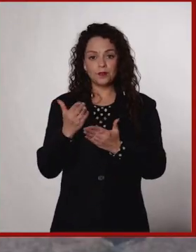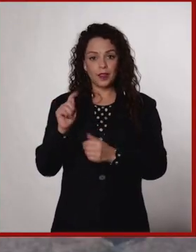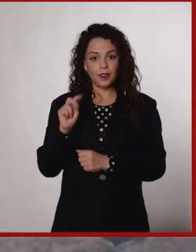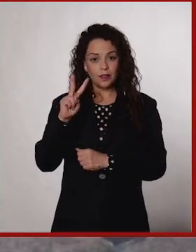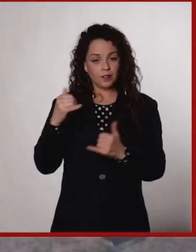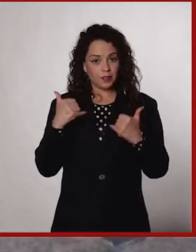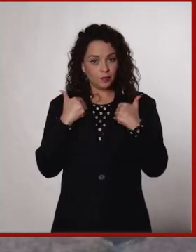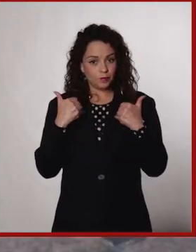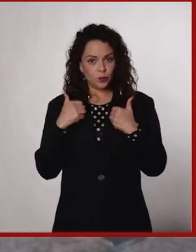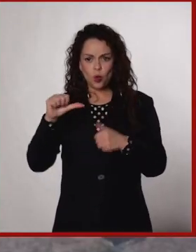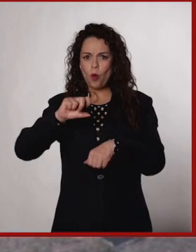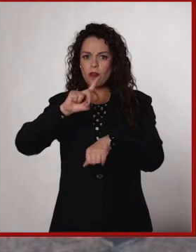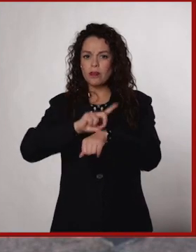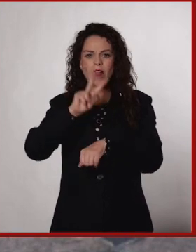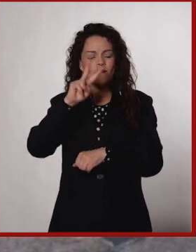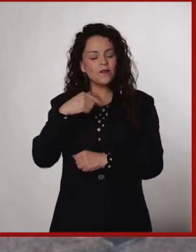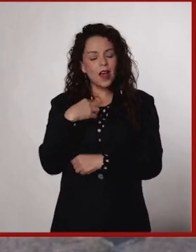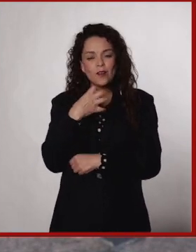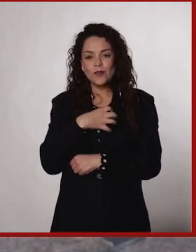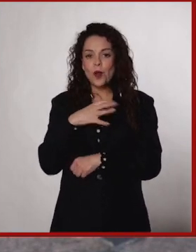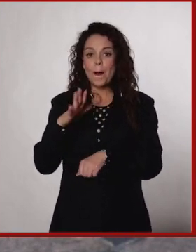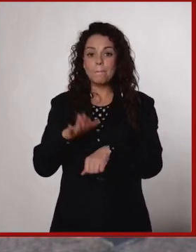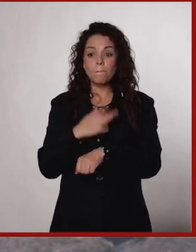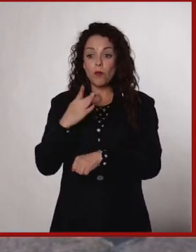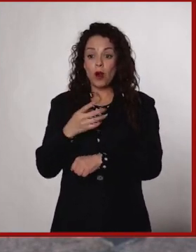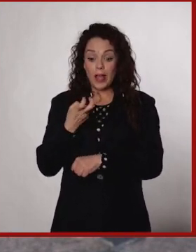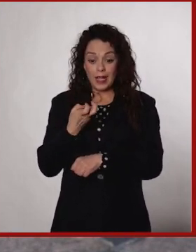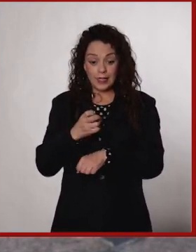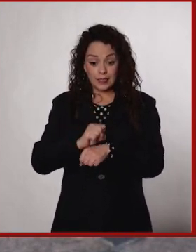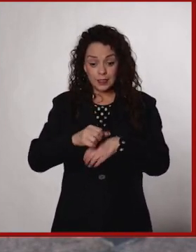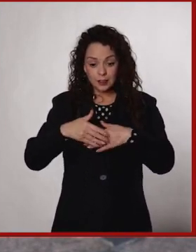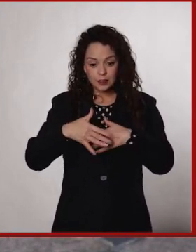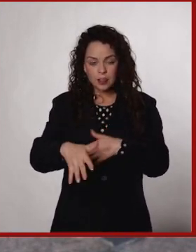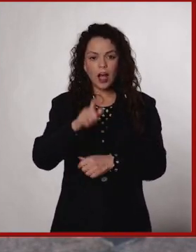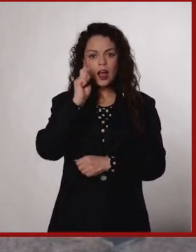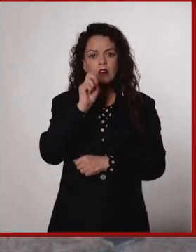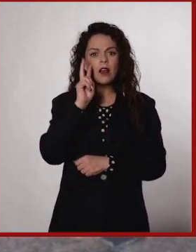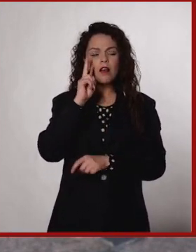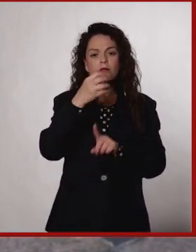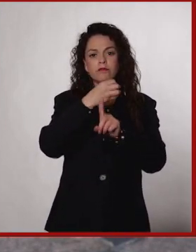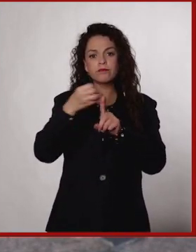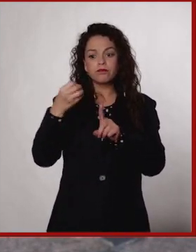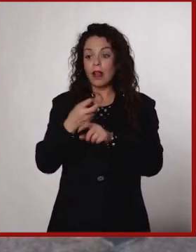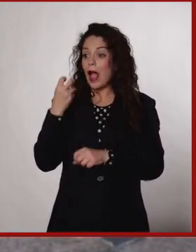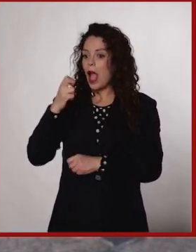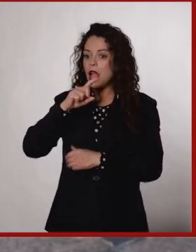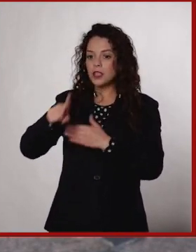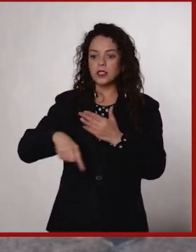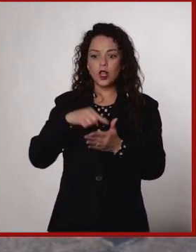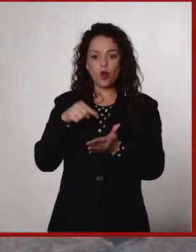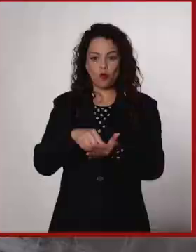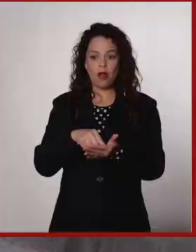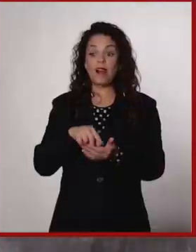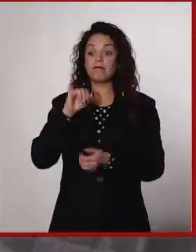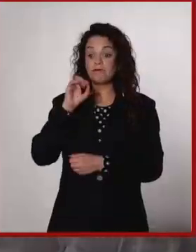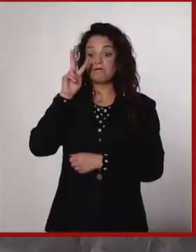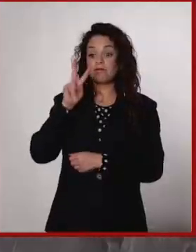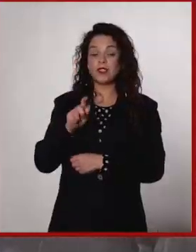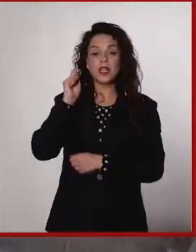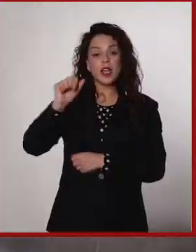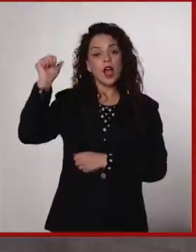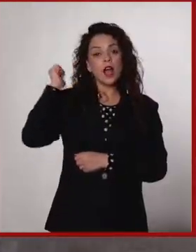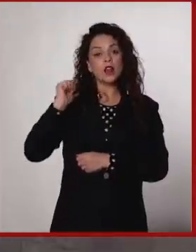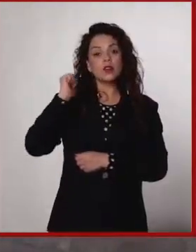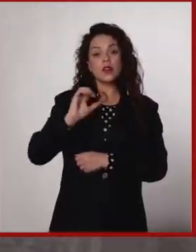Bienvenidos, jóvenes en TV. El día de hoy estoy muy contento porque toda la semana vamos a estar transmitiendo desde este lugar místico. Y sí,